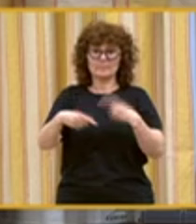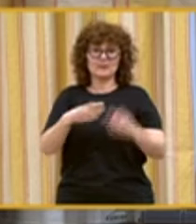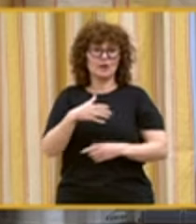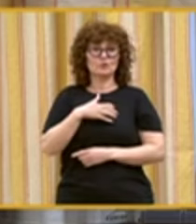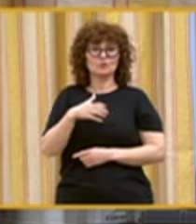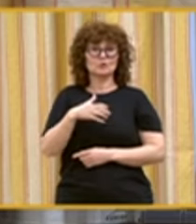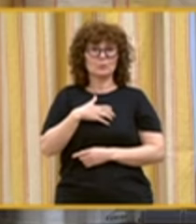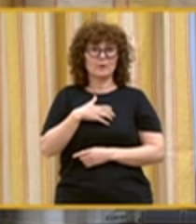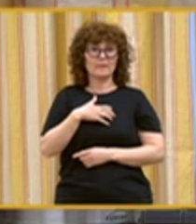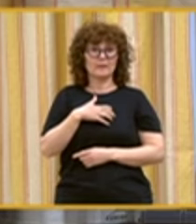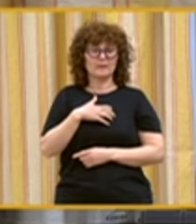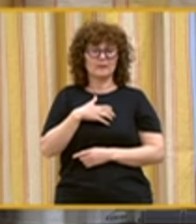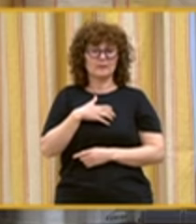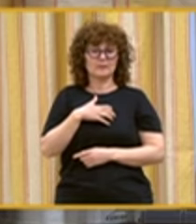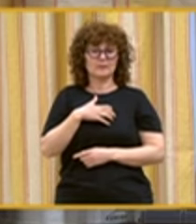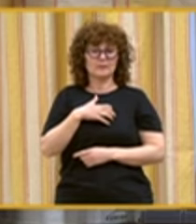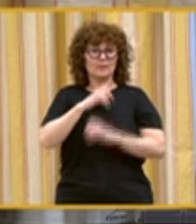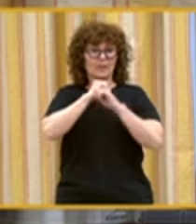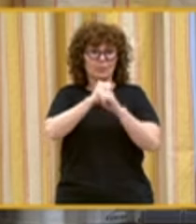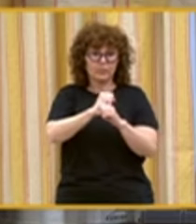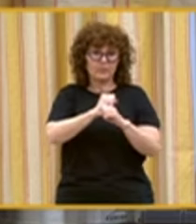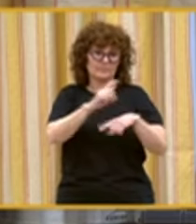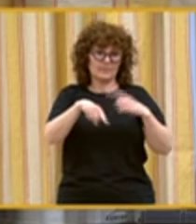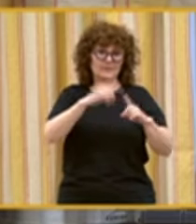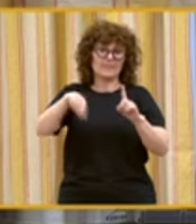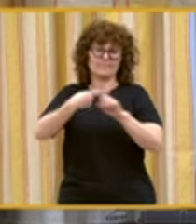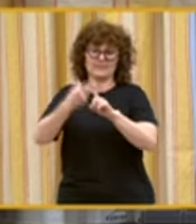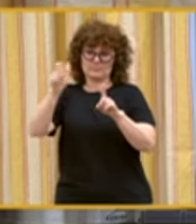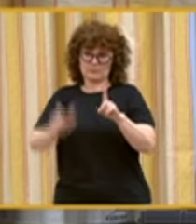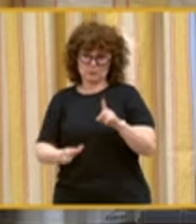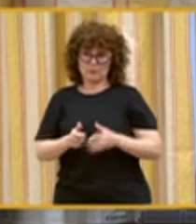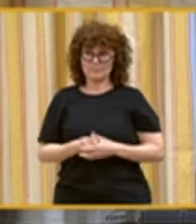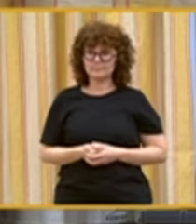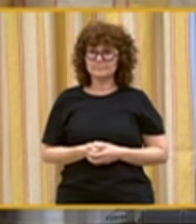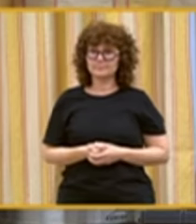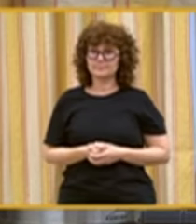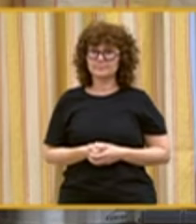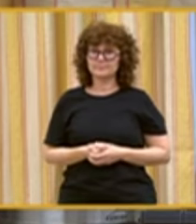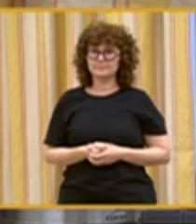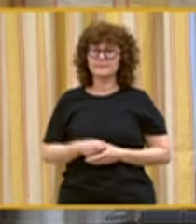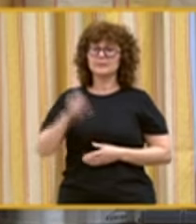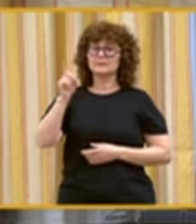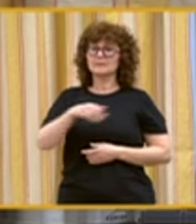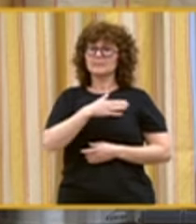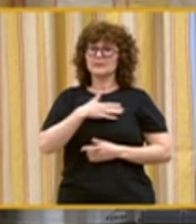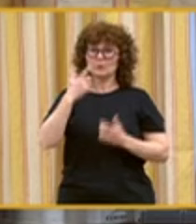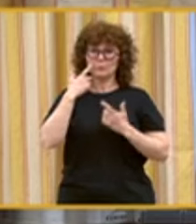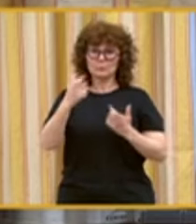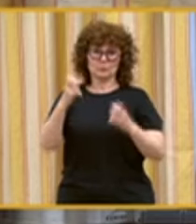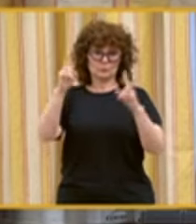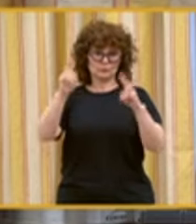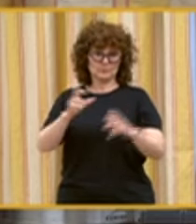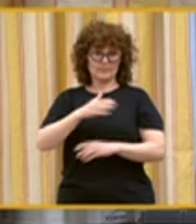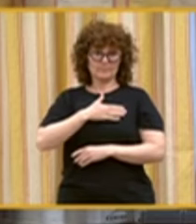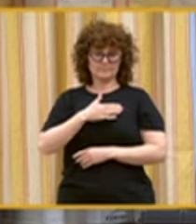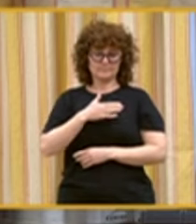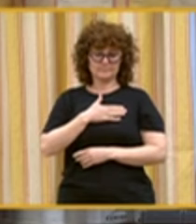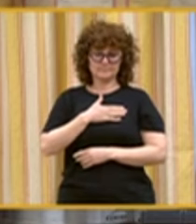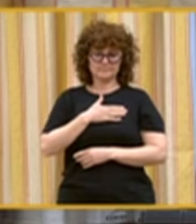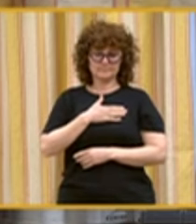temporizar. Es toda la vida de esa familia más la de la persona. Y luego quería apuntar un tema que para nosotros está siendo